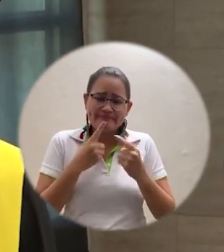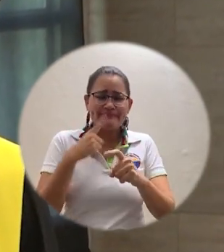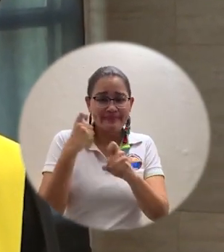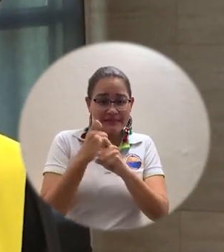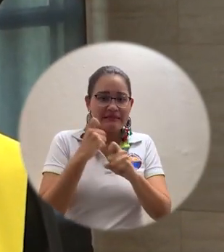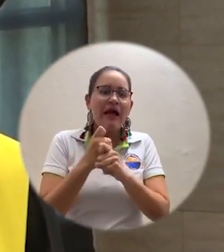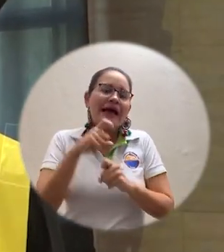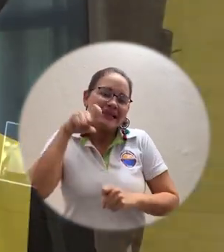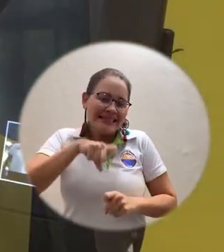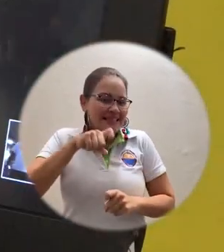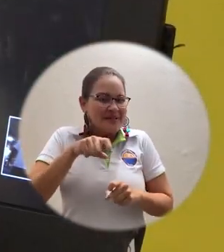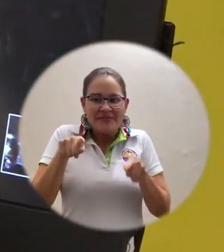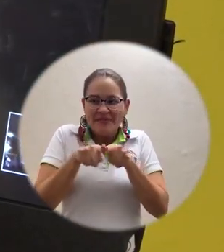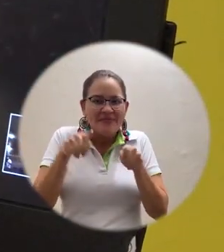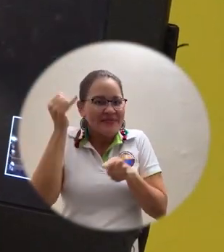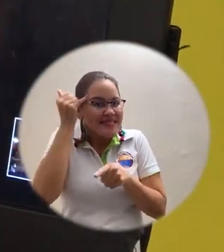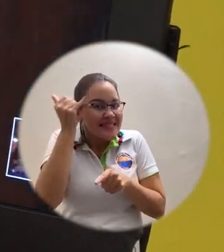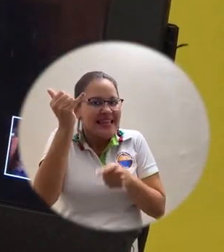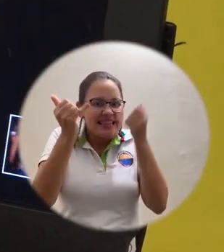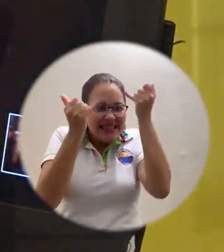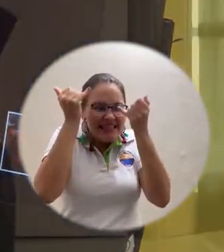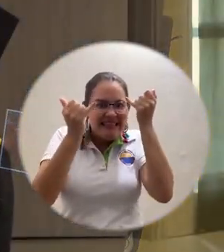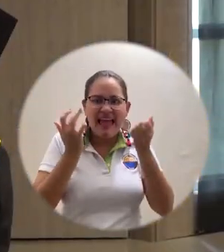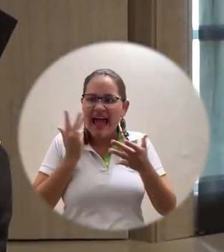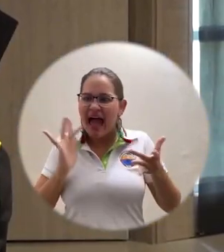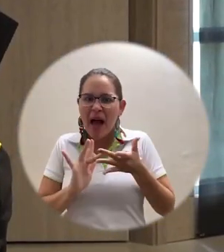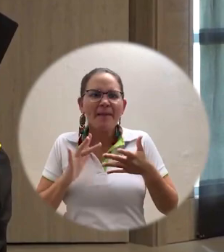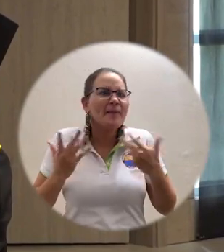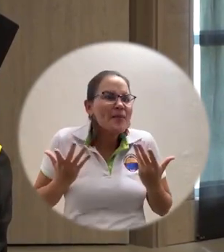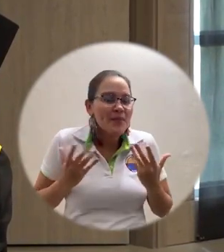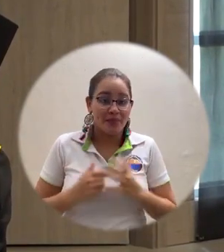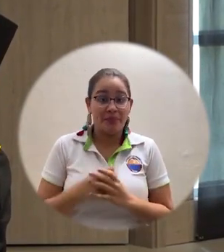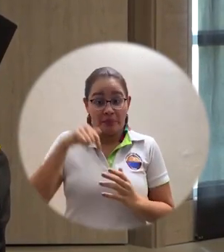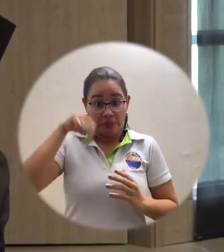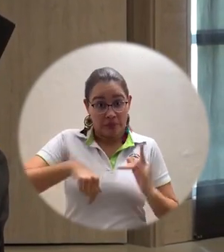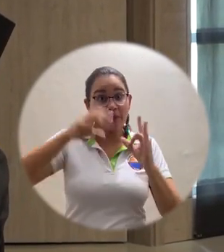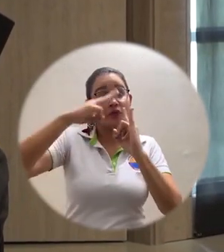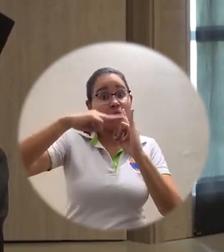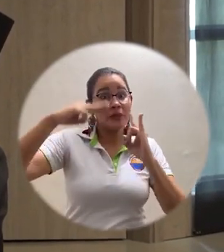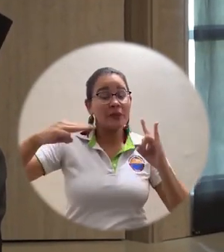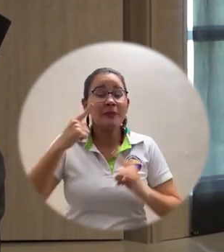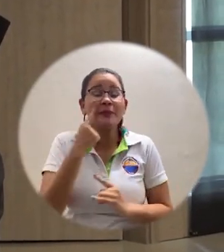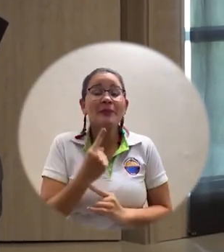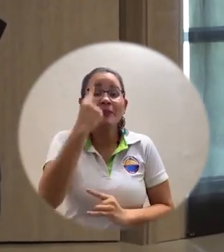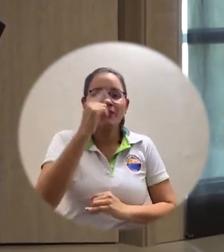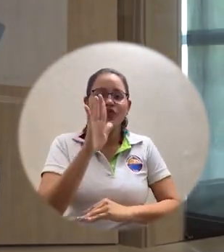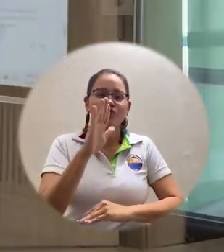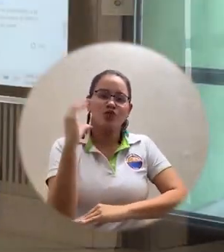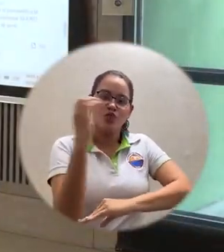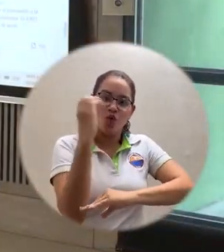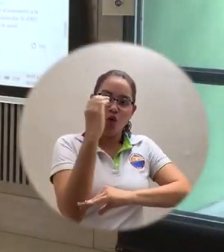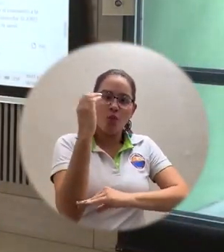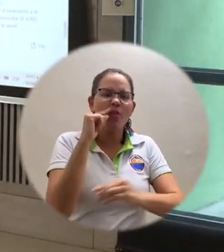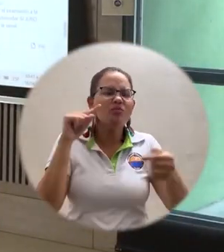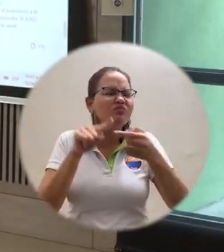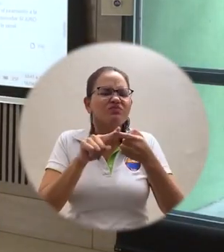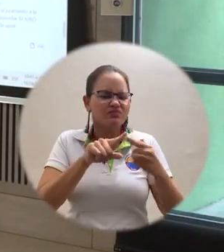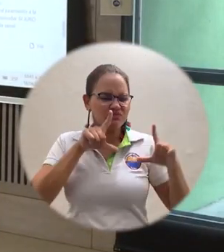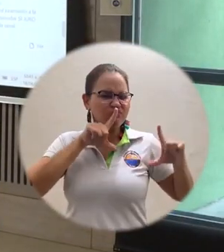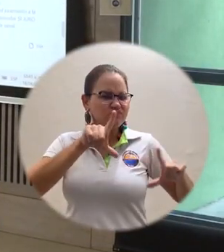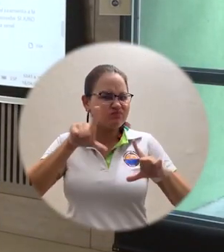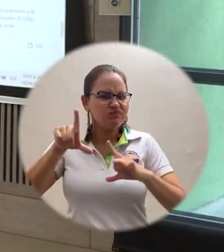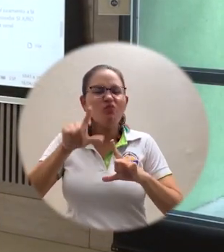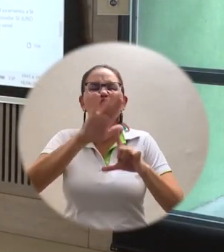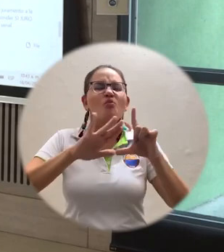Las circunstancias inéditas requieren acciones inéditas. Es así que la Universidad del Magdalena se convirtió en la primera universidad en